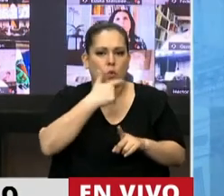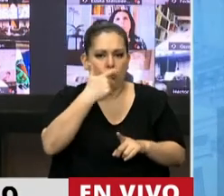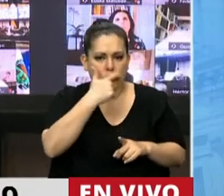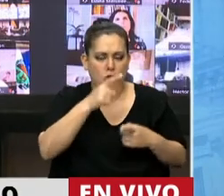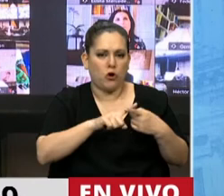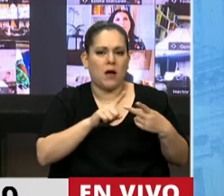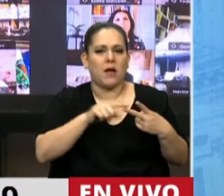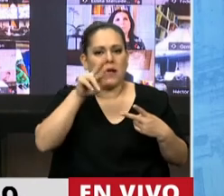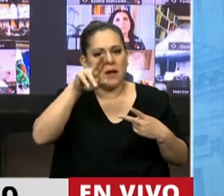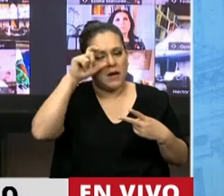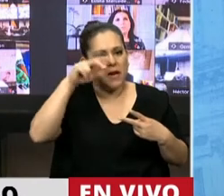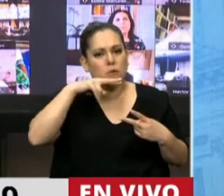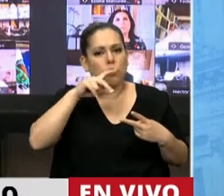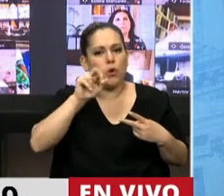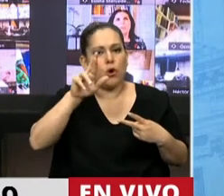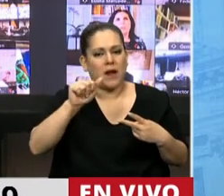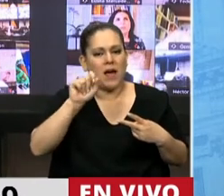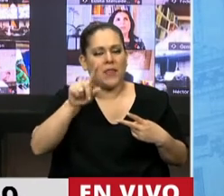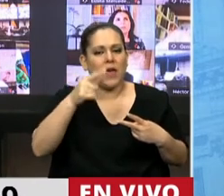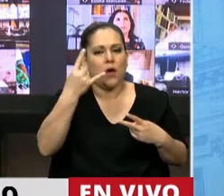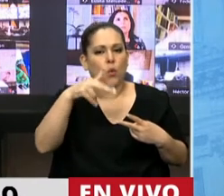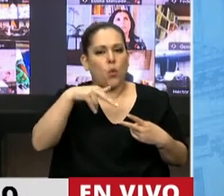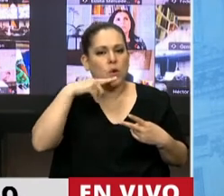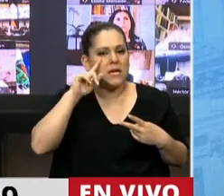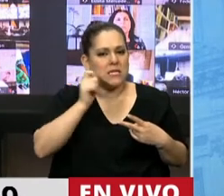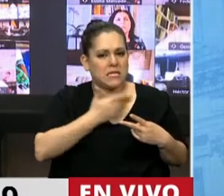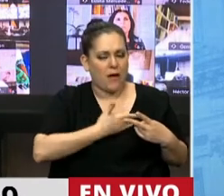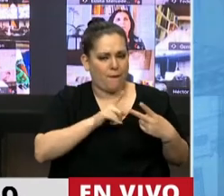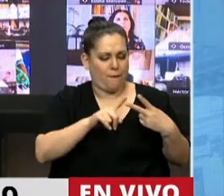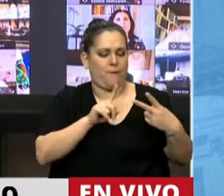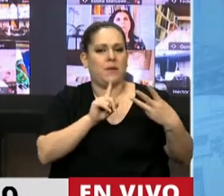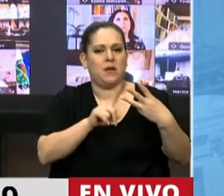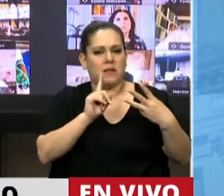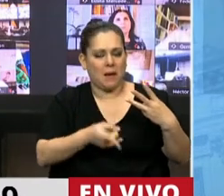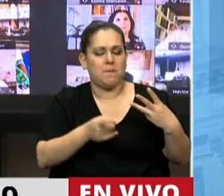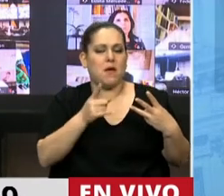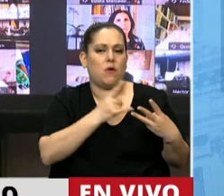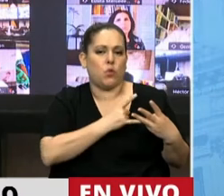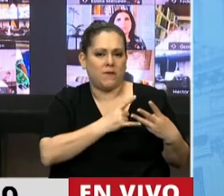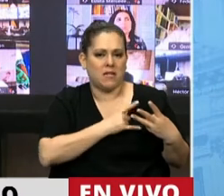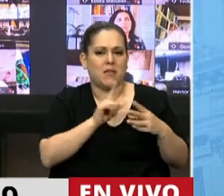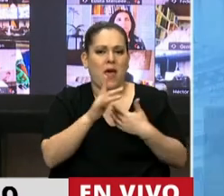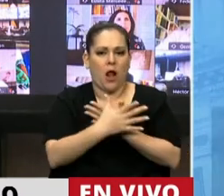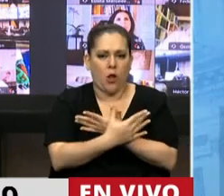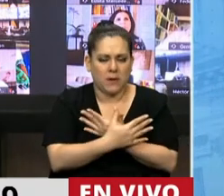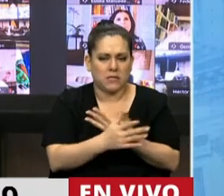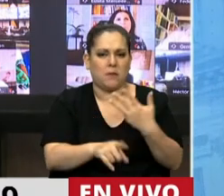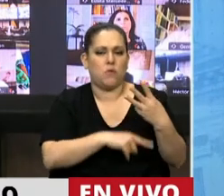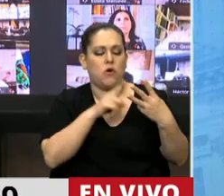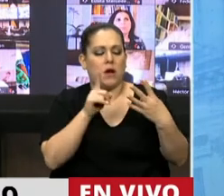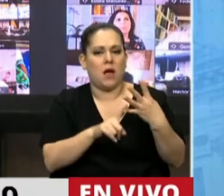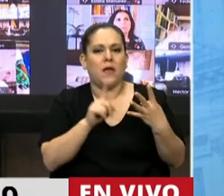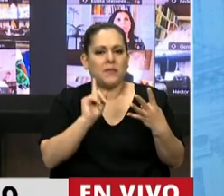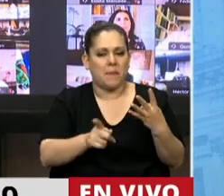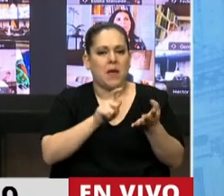Jiménez Rébora de UNICEF, Javier Moreira, profesor titular de la Universidad de Loma de Zamora, José María Lorenzo, Colegio de